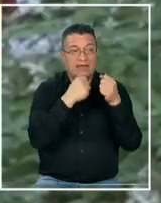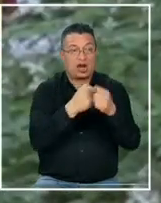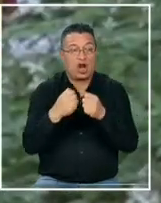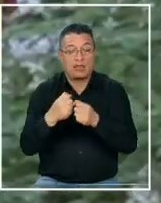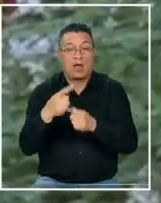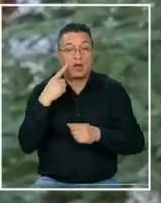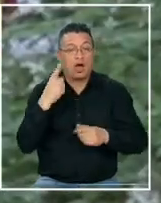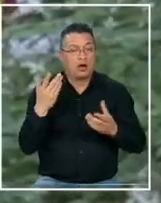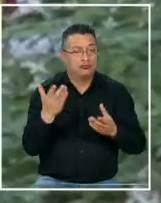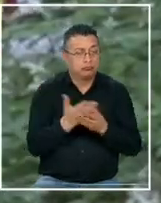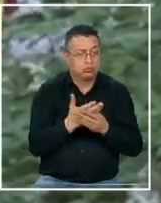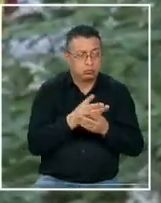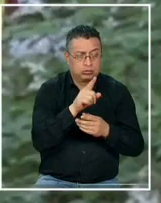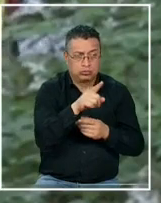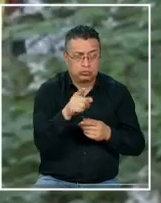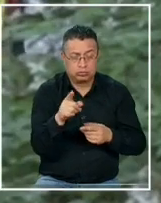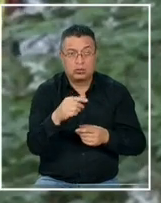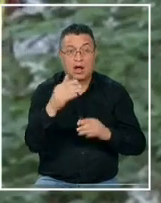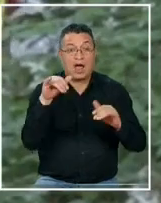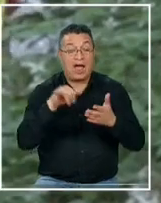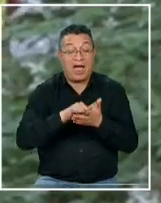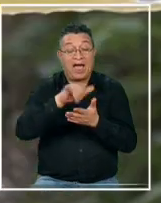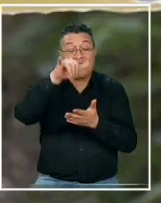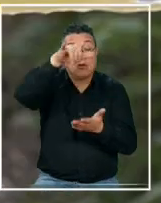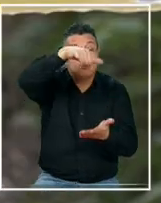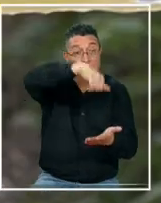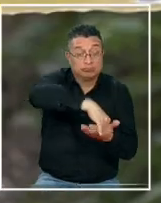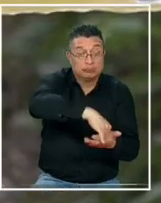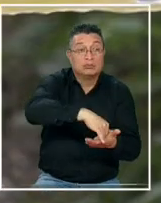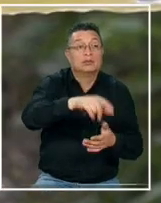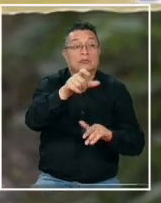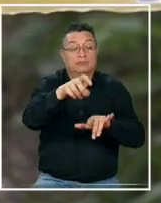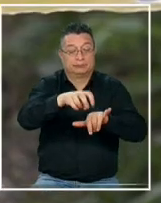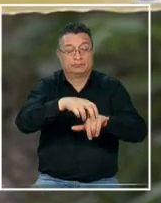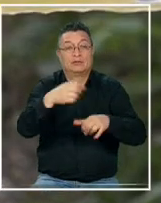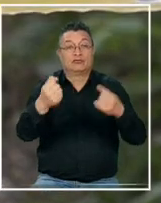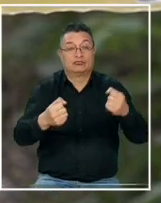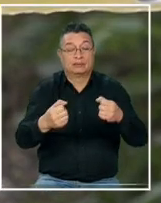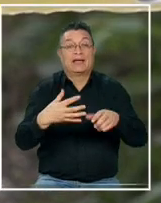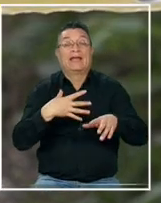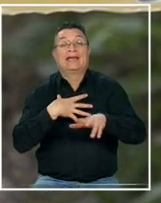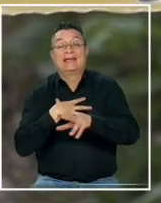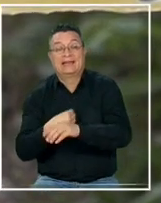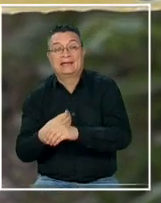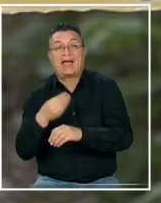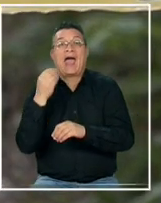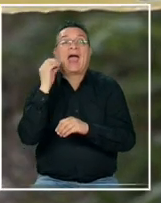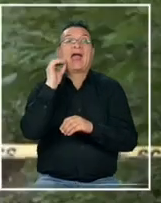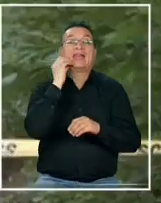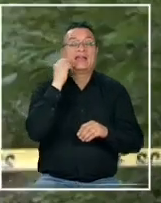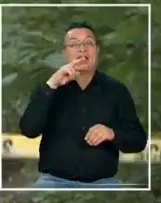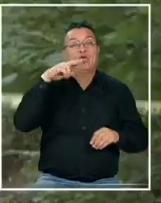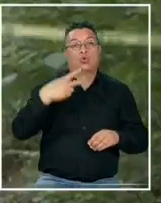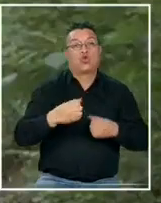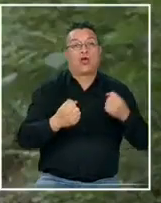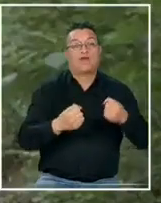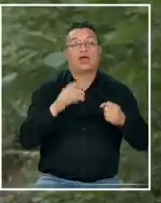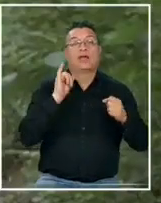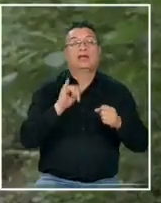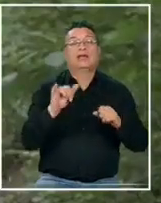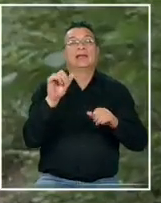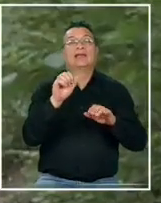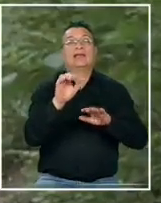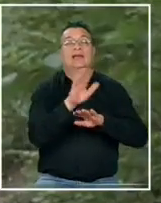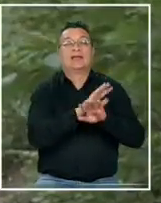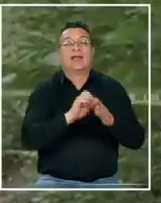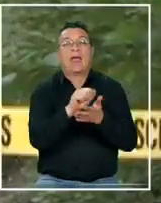antecedentes recopilados indican que en el avión privado accidentado viajaban el piloto la hija y la nieta del dueño de la avioneta y su niñera por